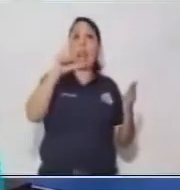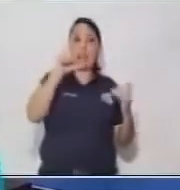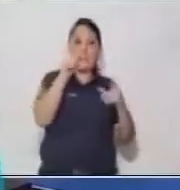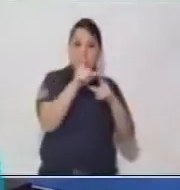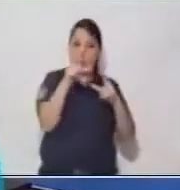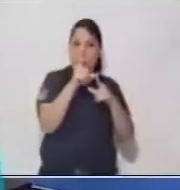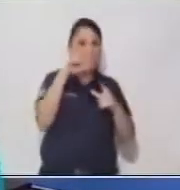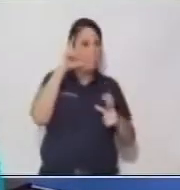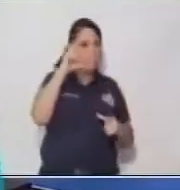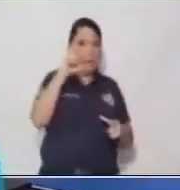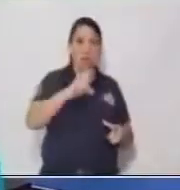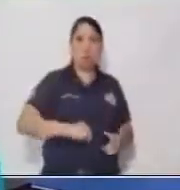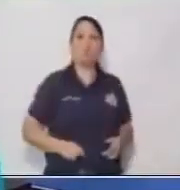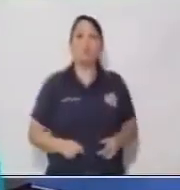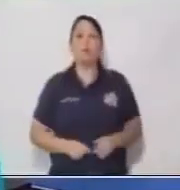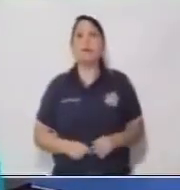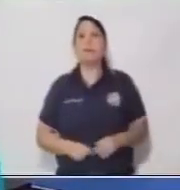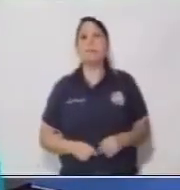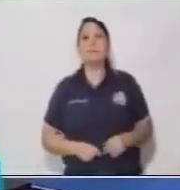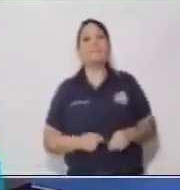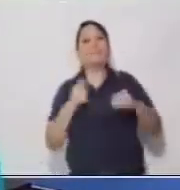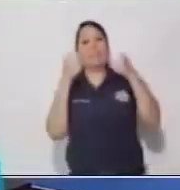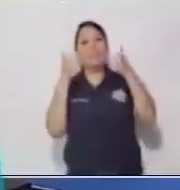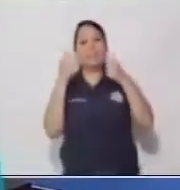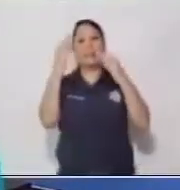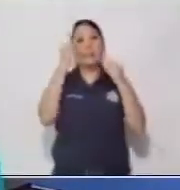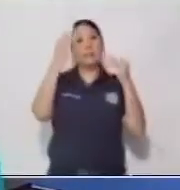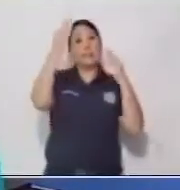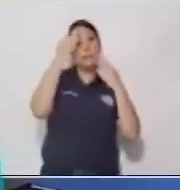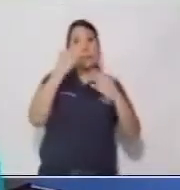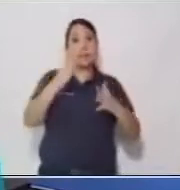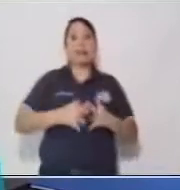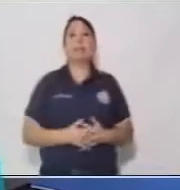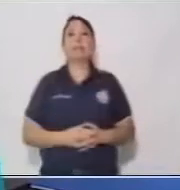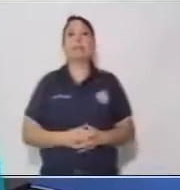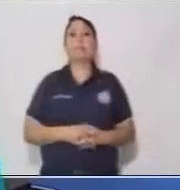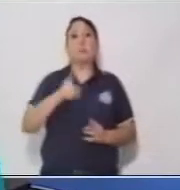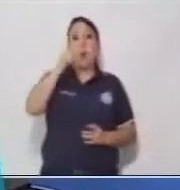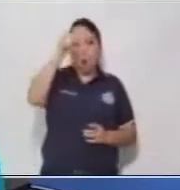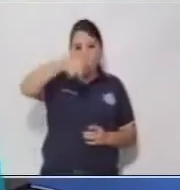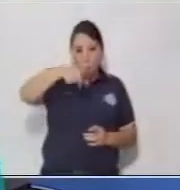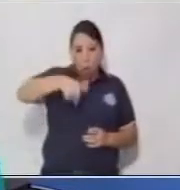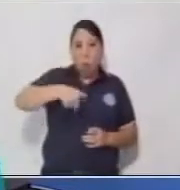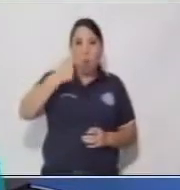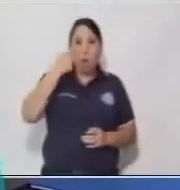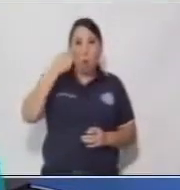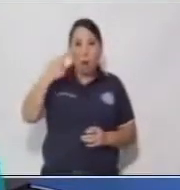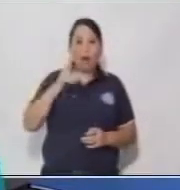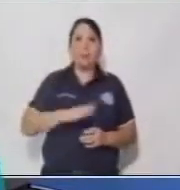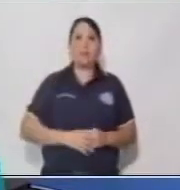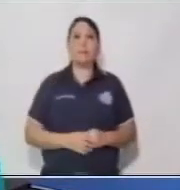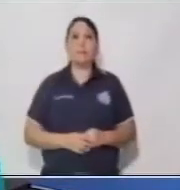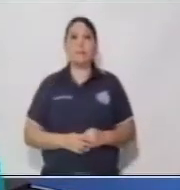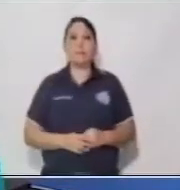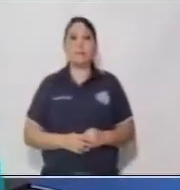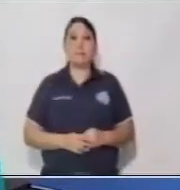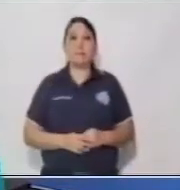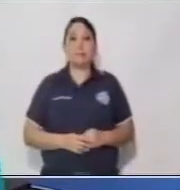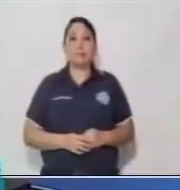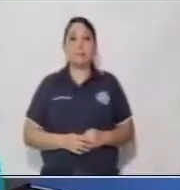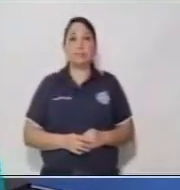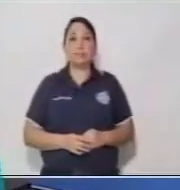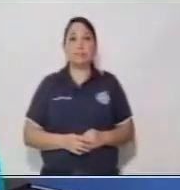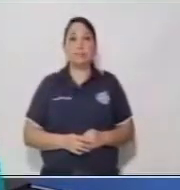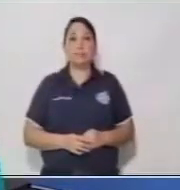mayúscula. Muy bien, chicos. Les agradezco que hayan estado con nosotros el día de hoy en